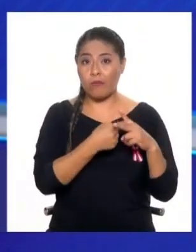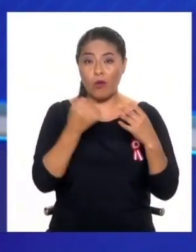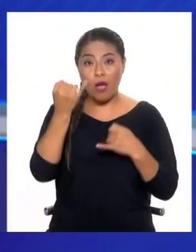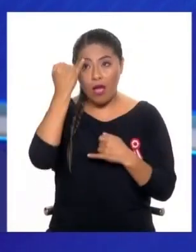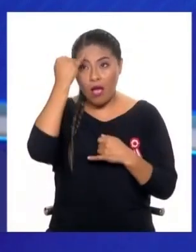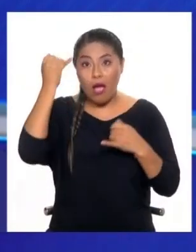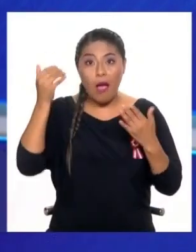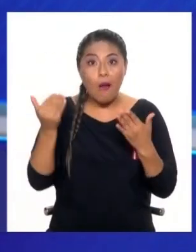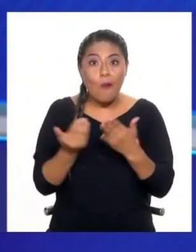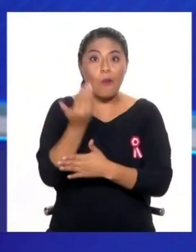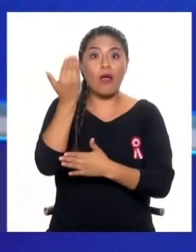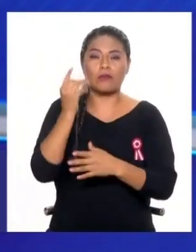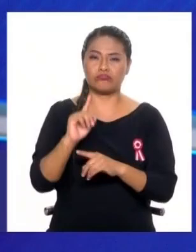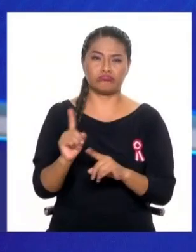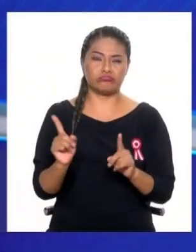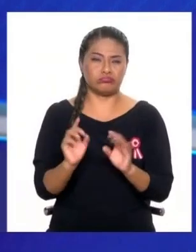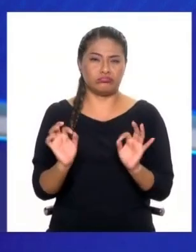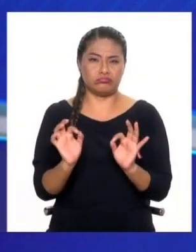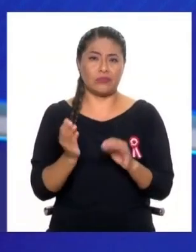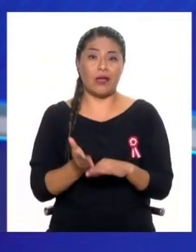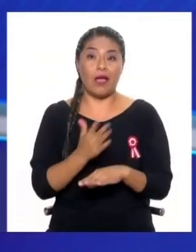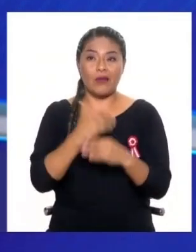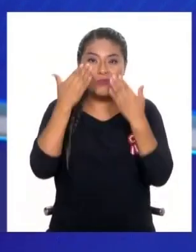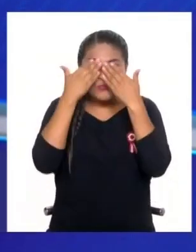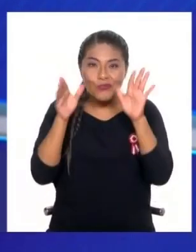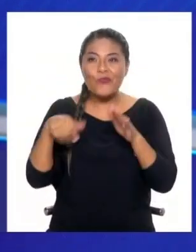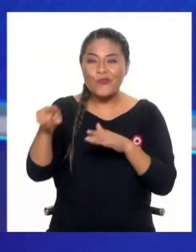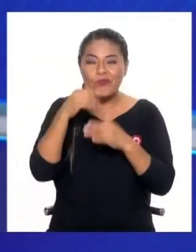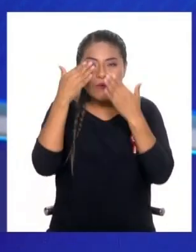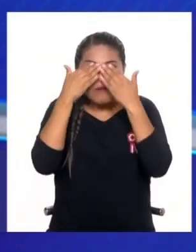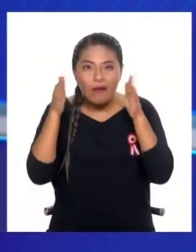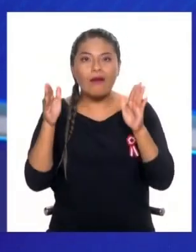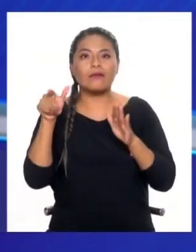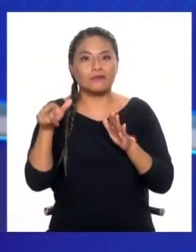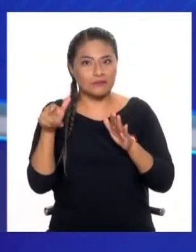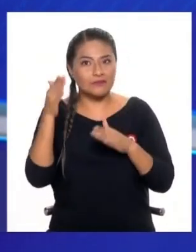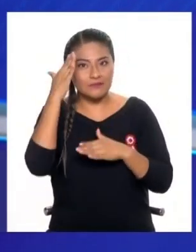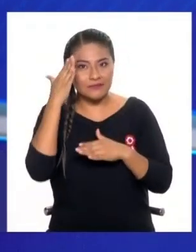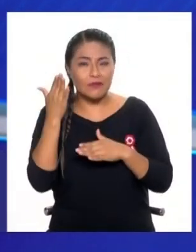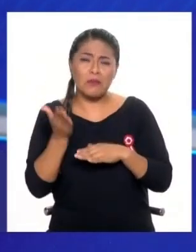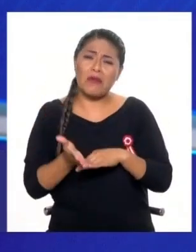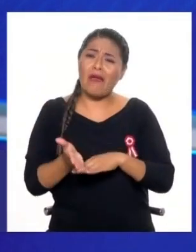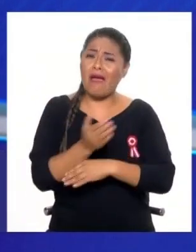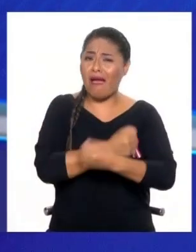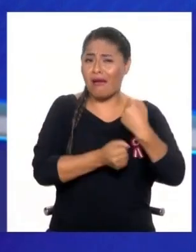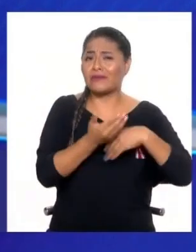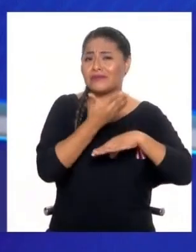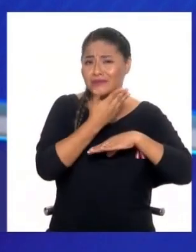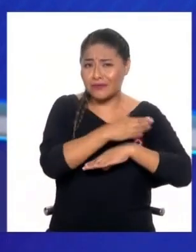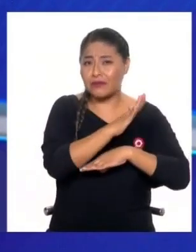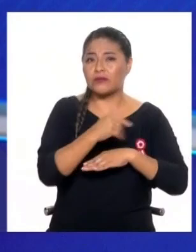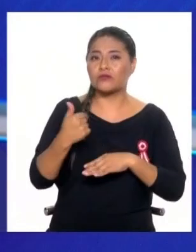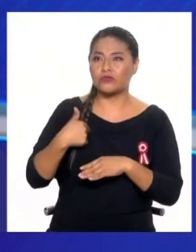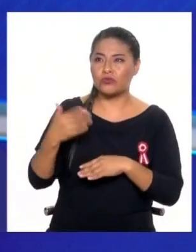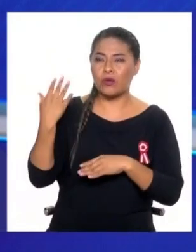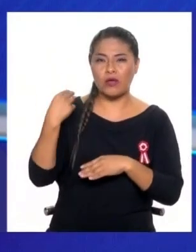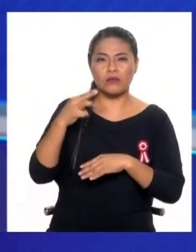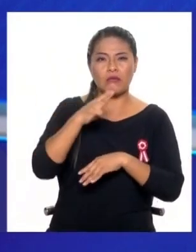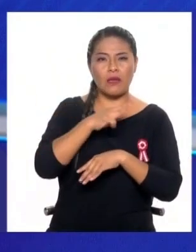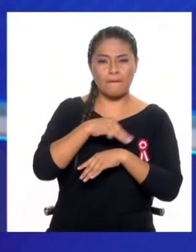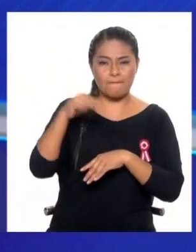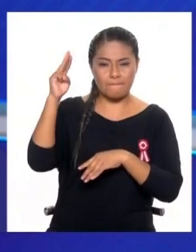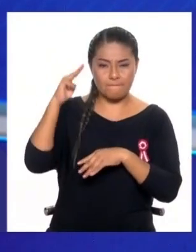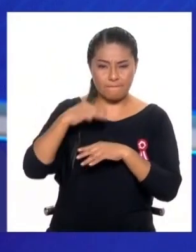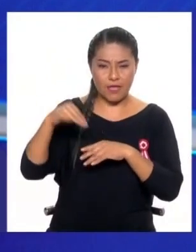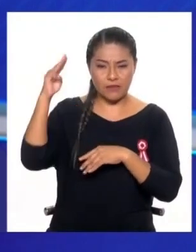inventar, lo que sí sucede es que mucha gente recién se está enterando que existe. En mi caso, por ejemplo, yo hice la maestría en la Universidad de San